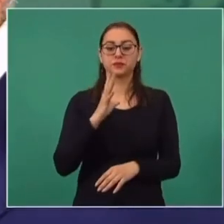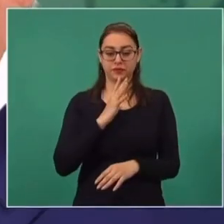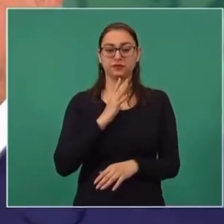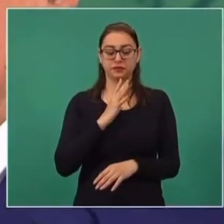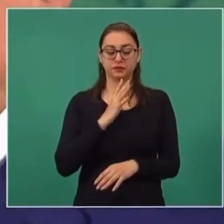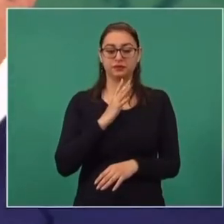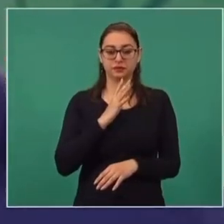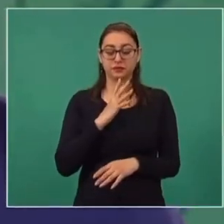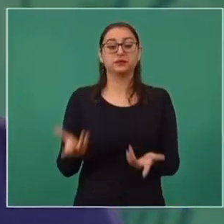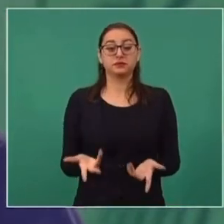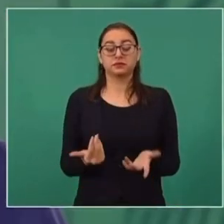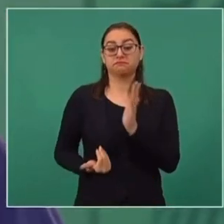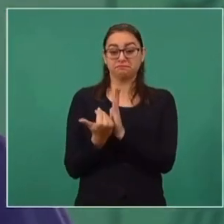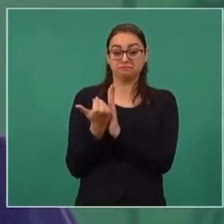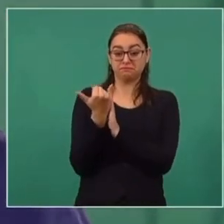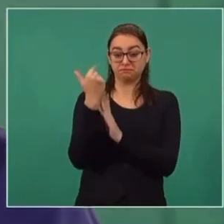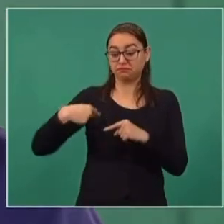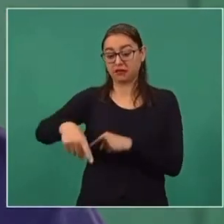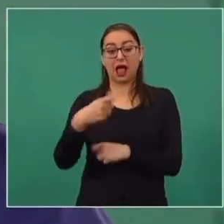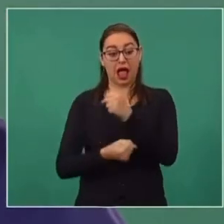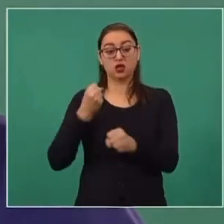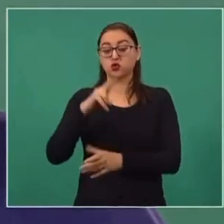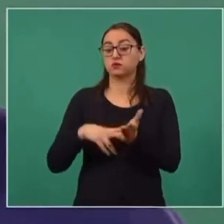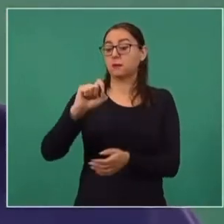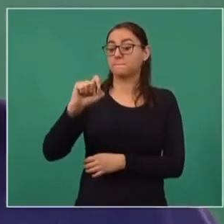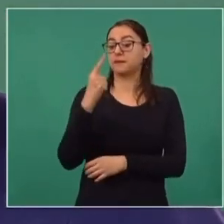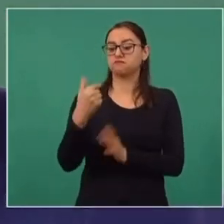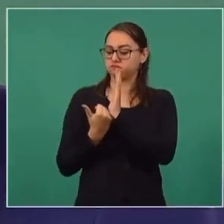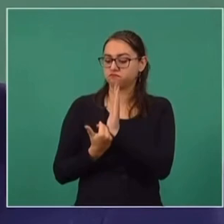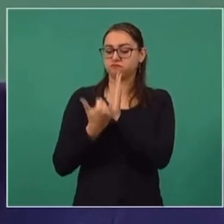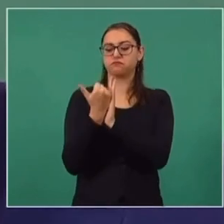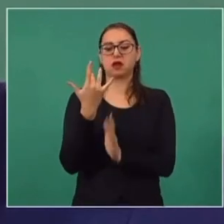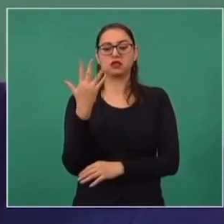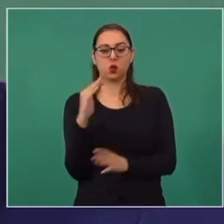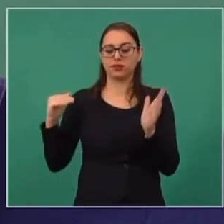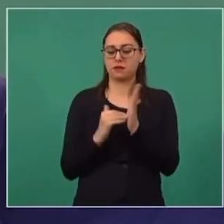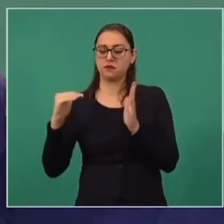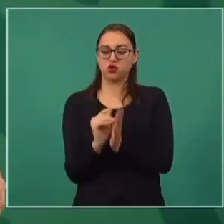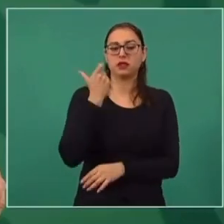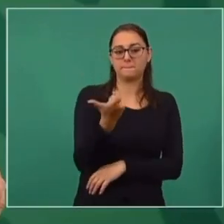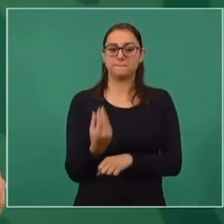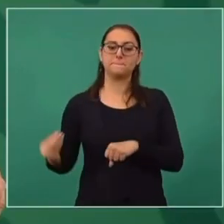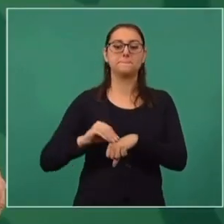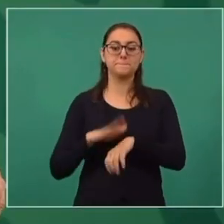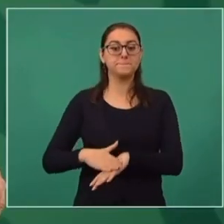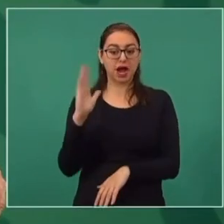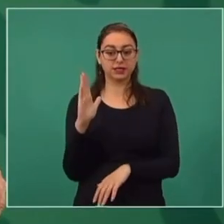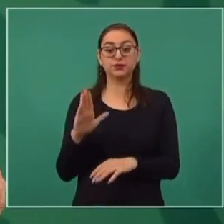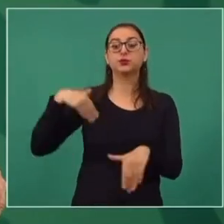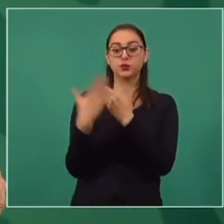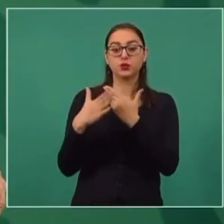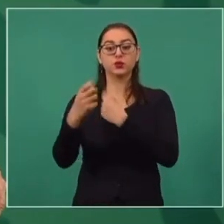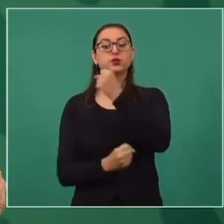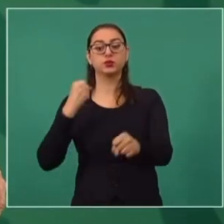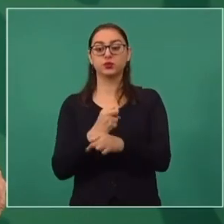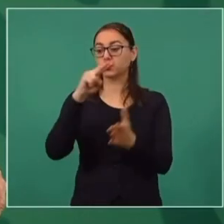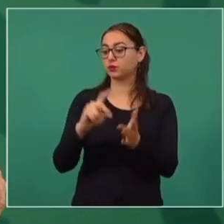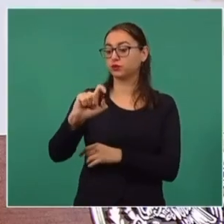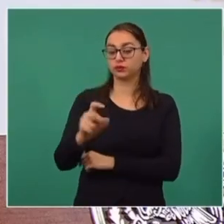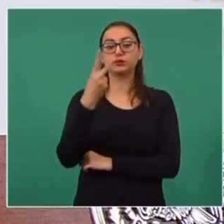el incremento del presupuesto de salud este año fue de alrededor de 50 mil millones de pesos. Y el año próximo